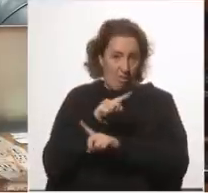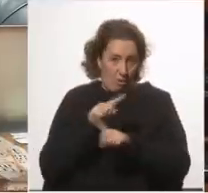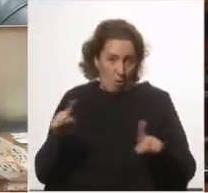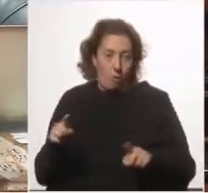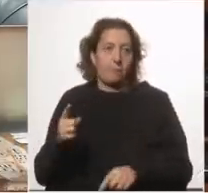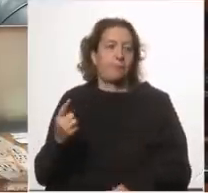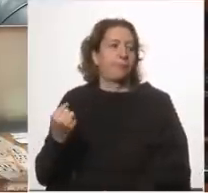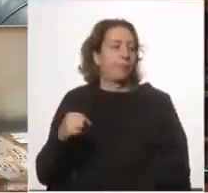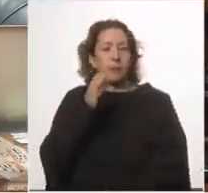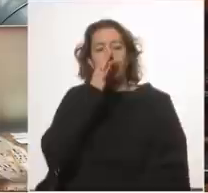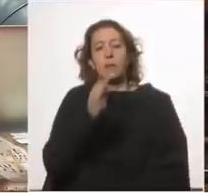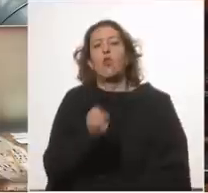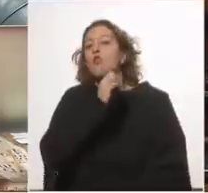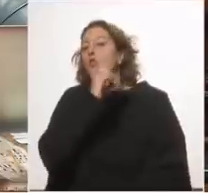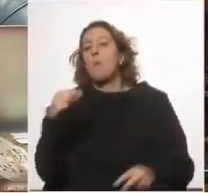para